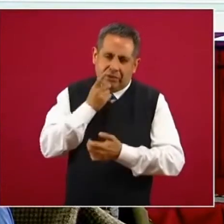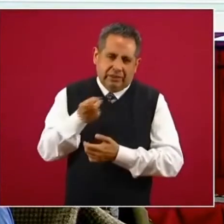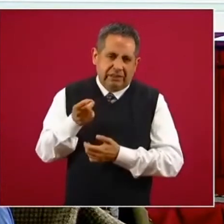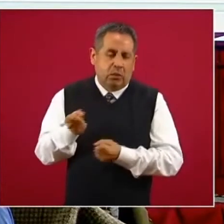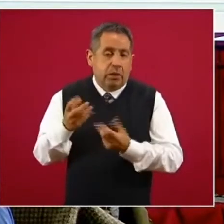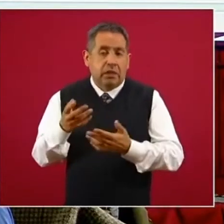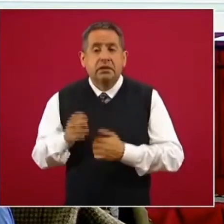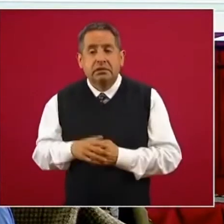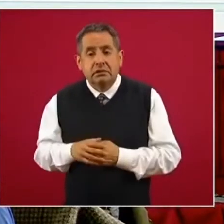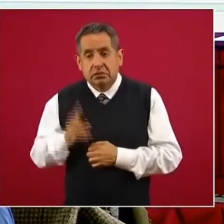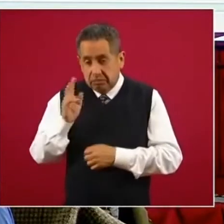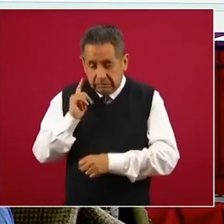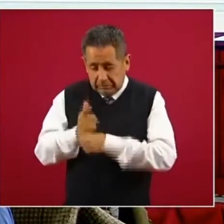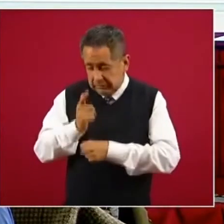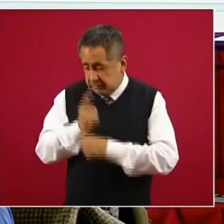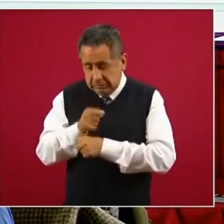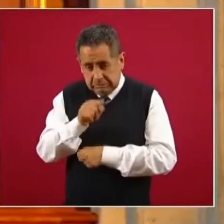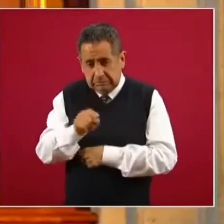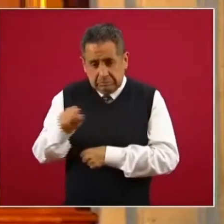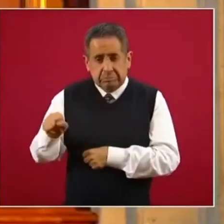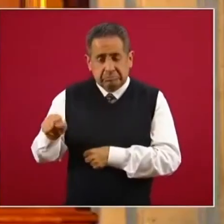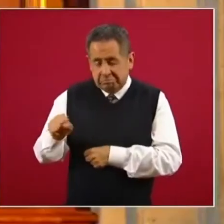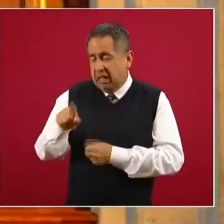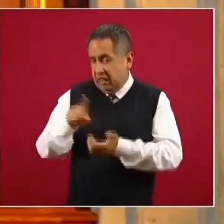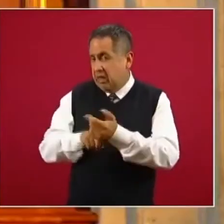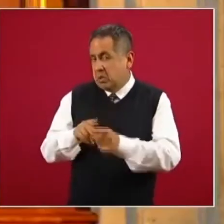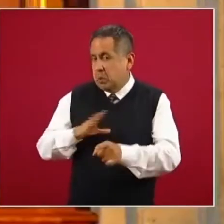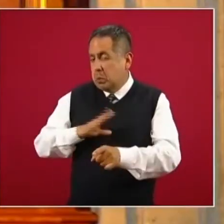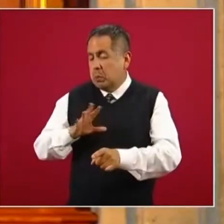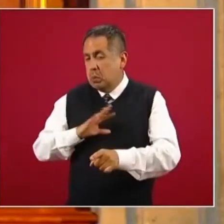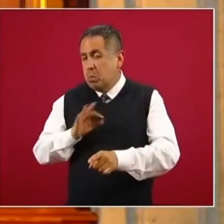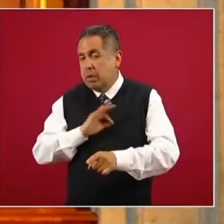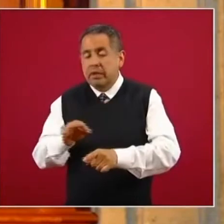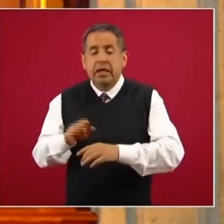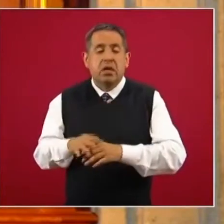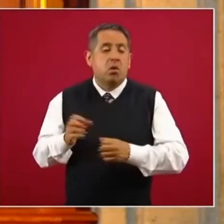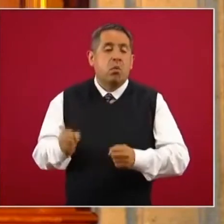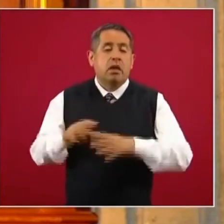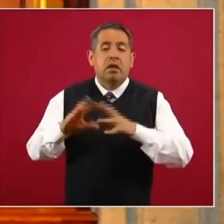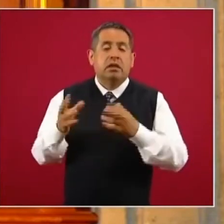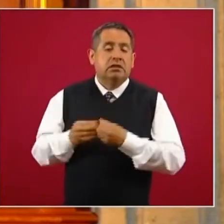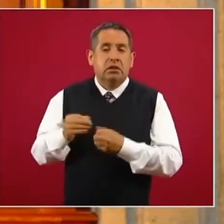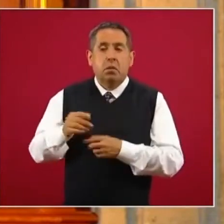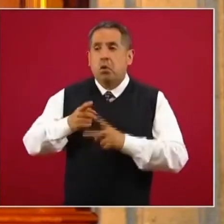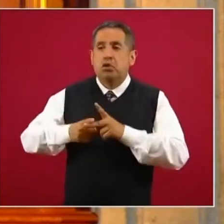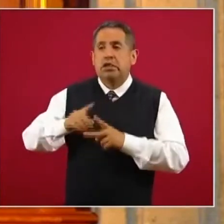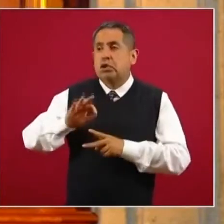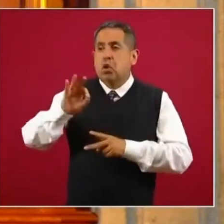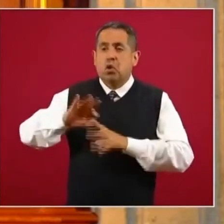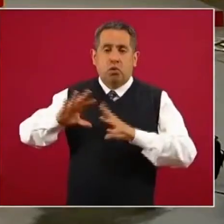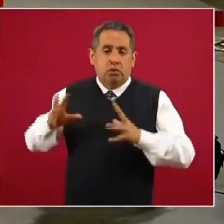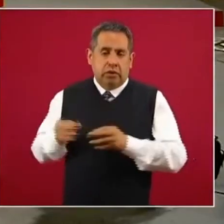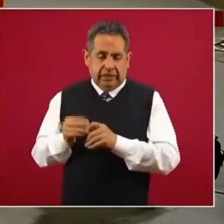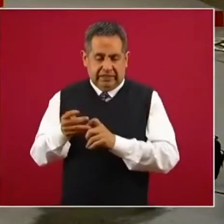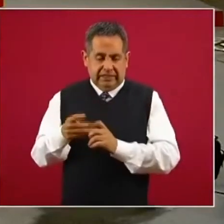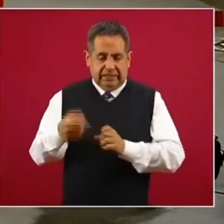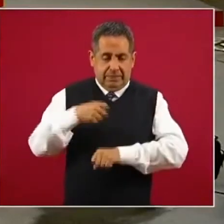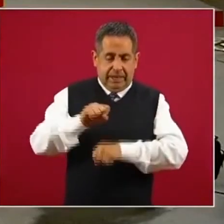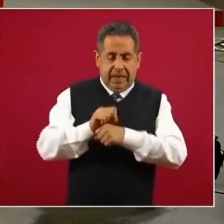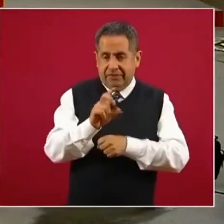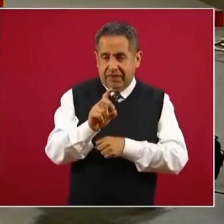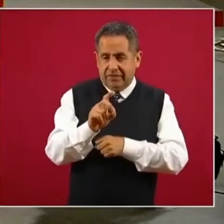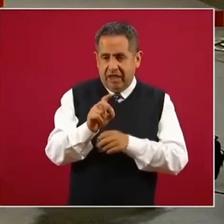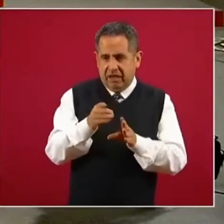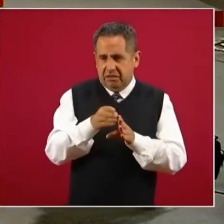de personas que han sido identificadas como casos sospechosos, el porcentaje de positividad sí desde la semana treinta